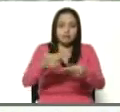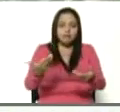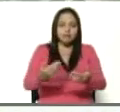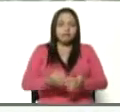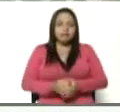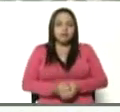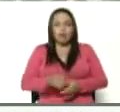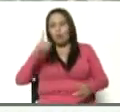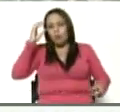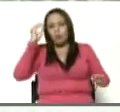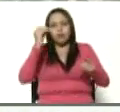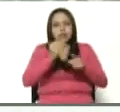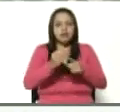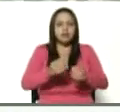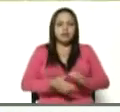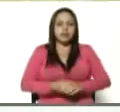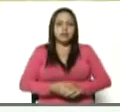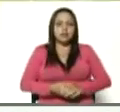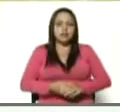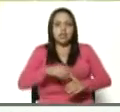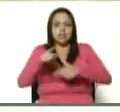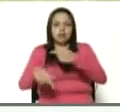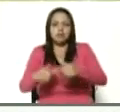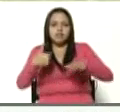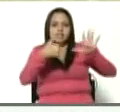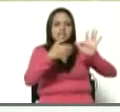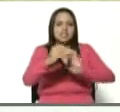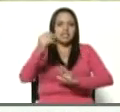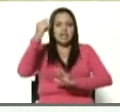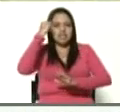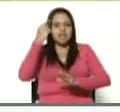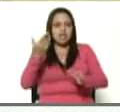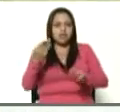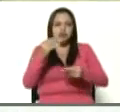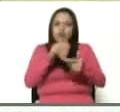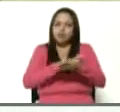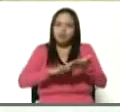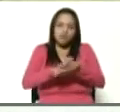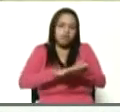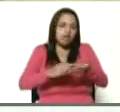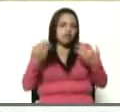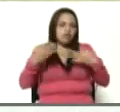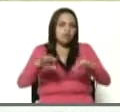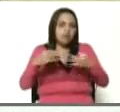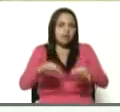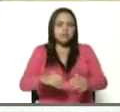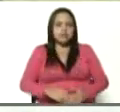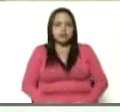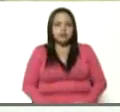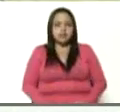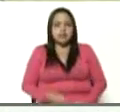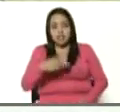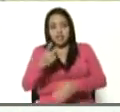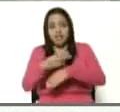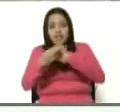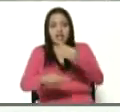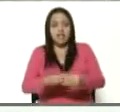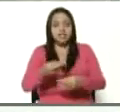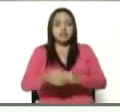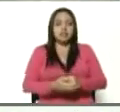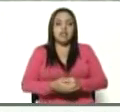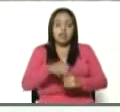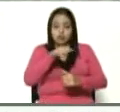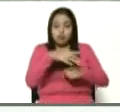con el objetivo de que al final de los 60 días, regularización, normalización. Háganlo, metan en la lupa, si es un